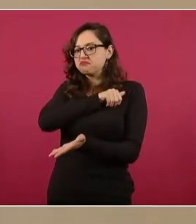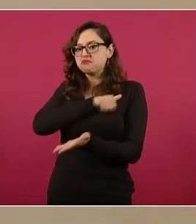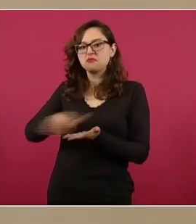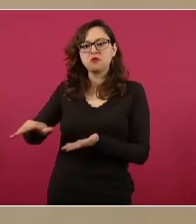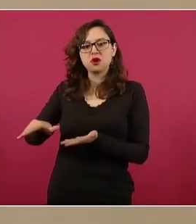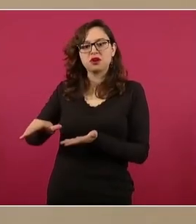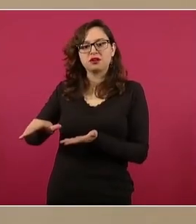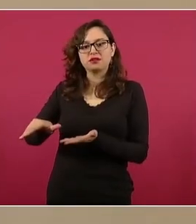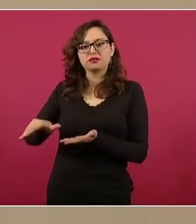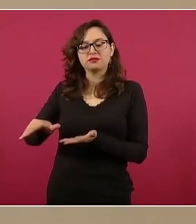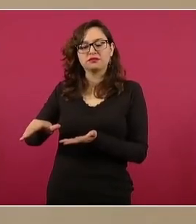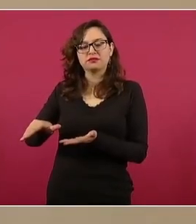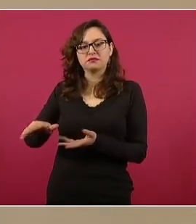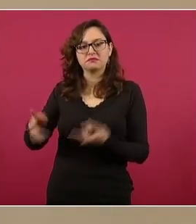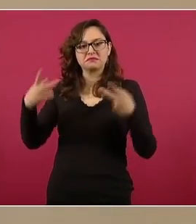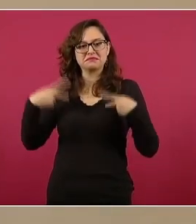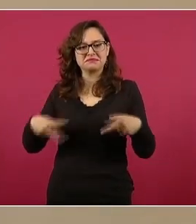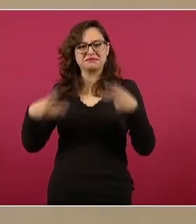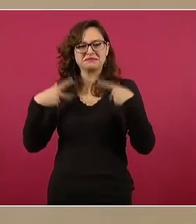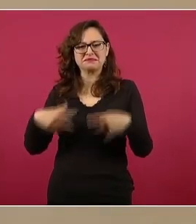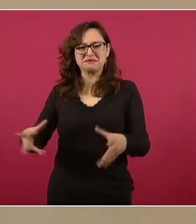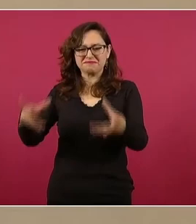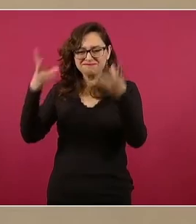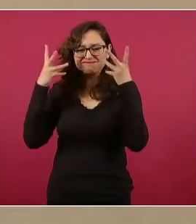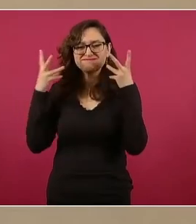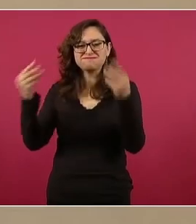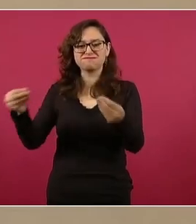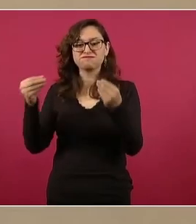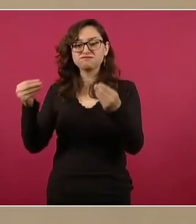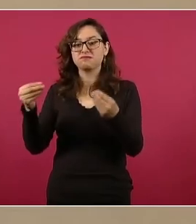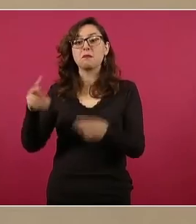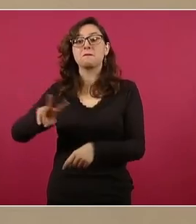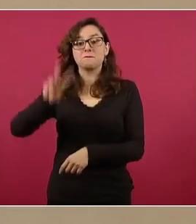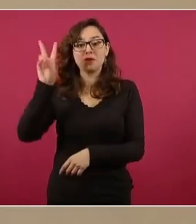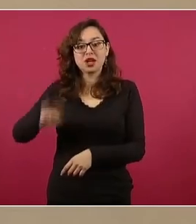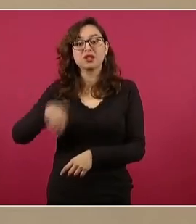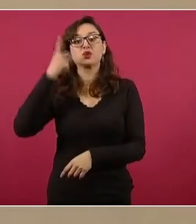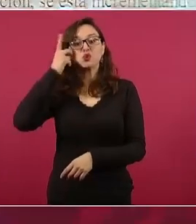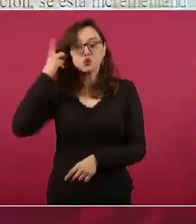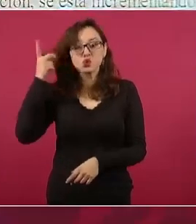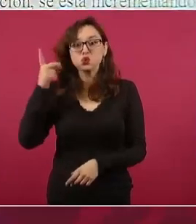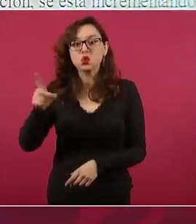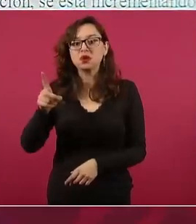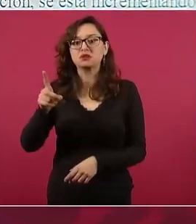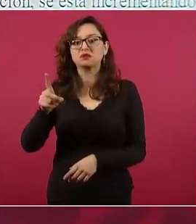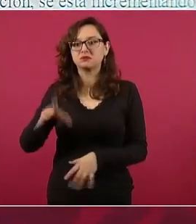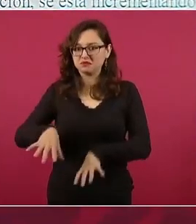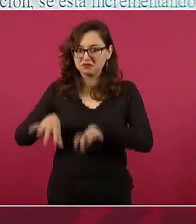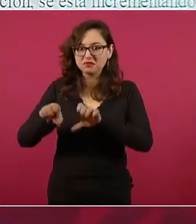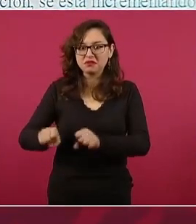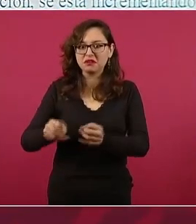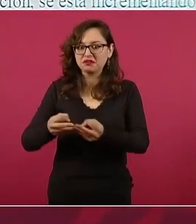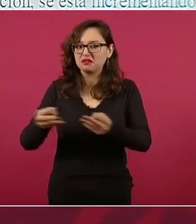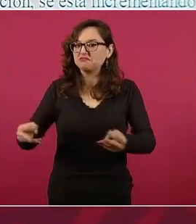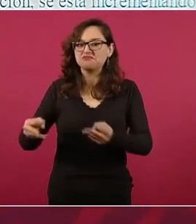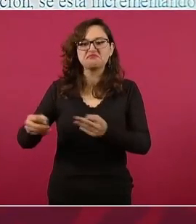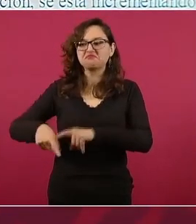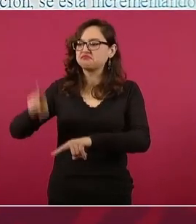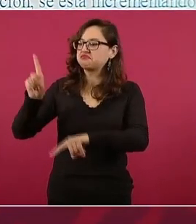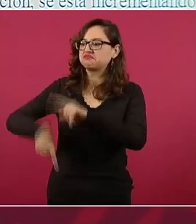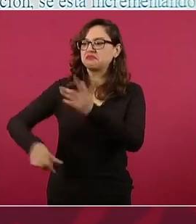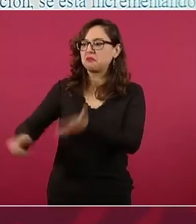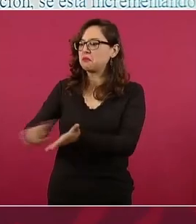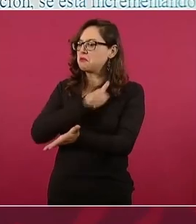si no es que millones, de dueños originarios de las tierras.